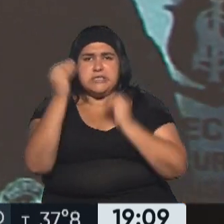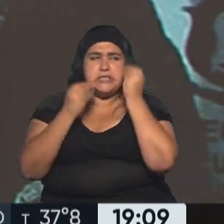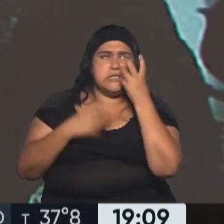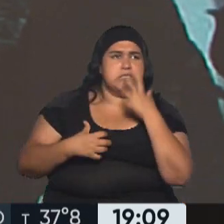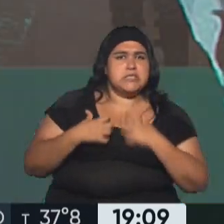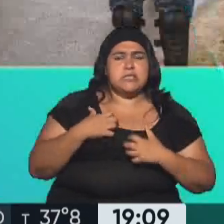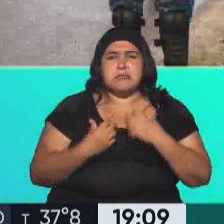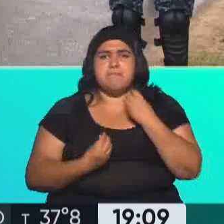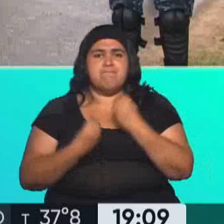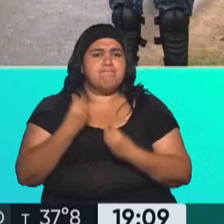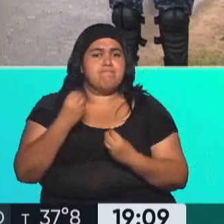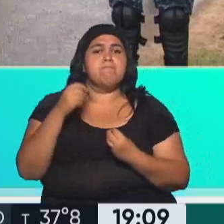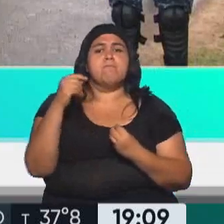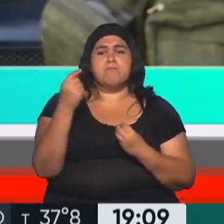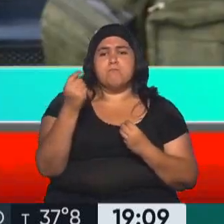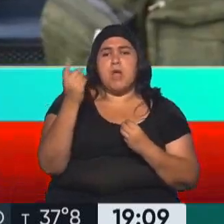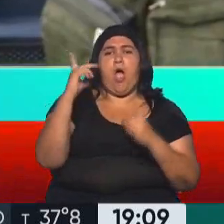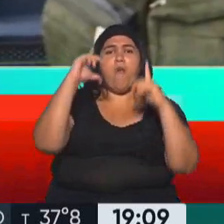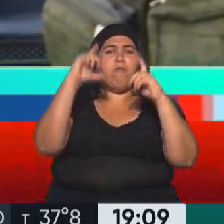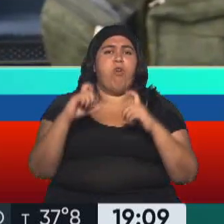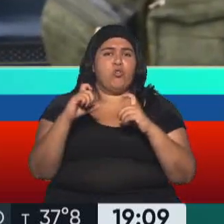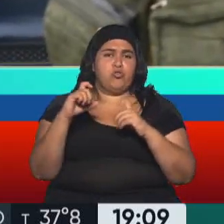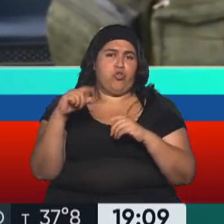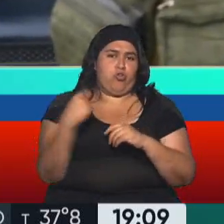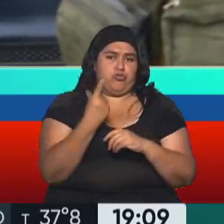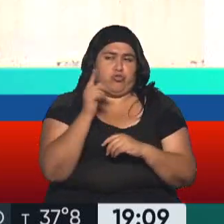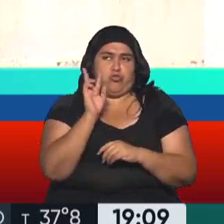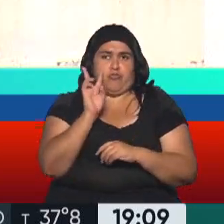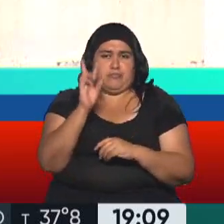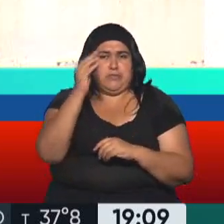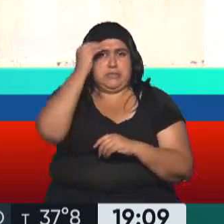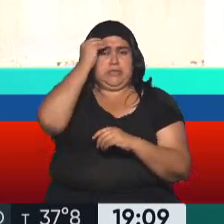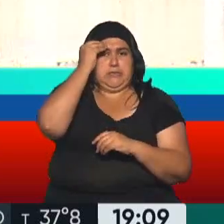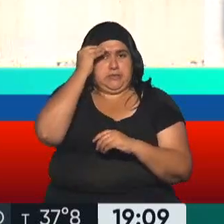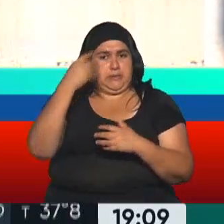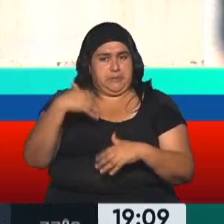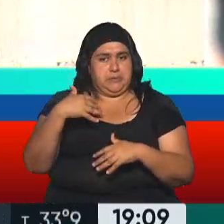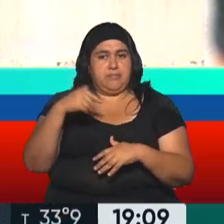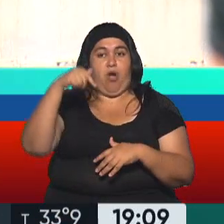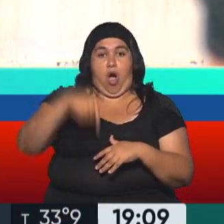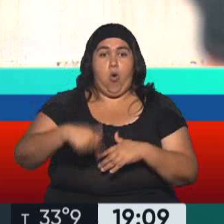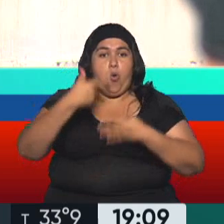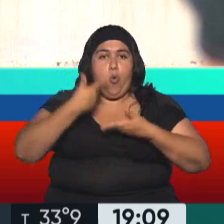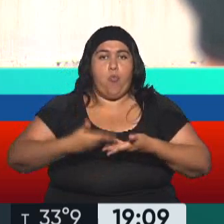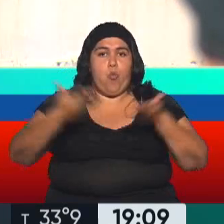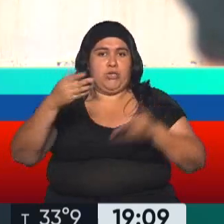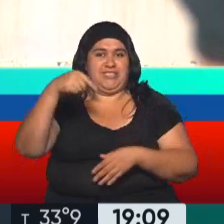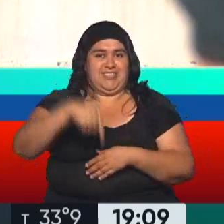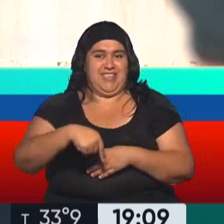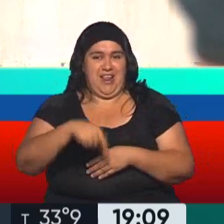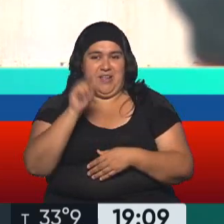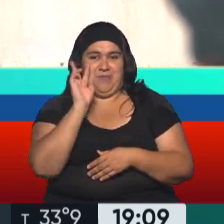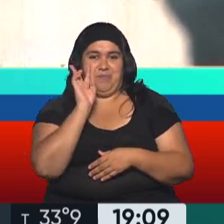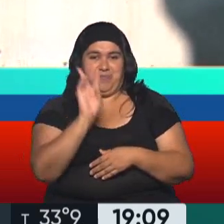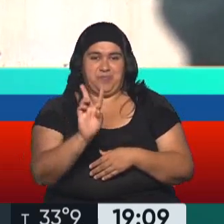Teníamos la imagen de Betiana acá en la cabeza. Y estas son las imágenes del día de hoy, eh, fíjate,